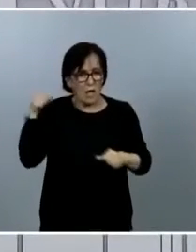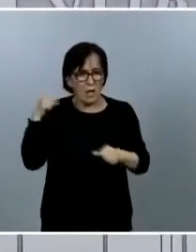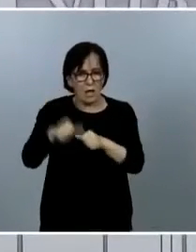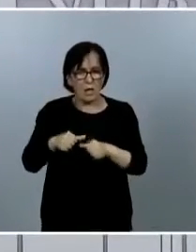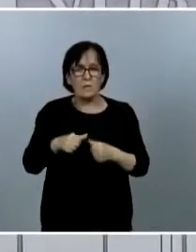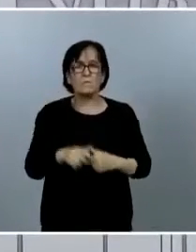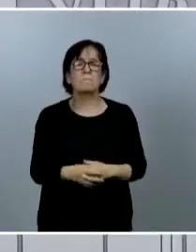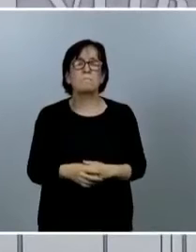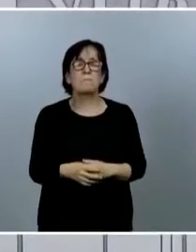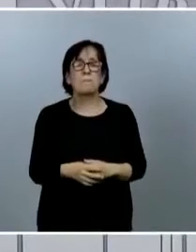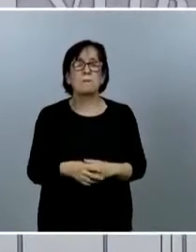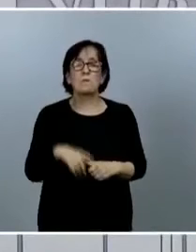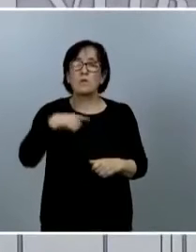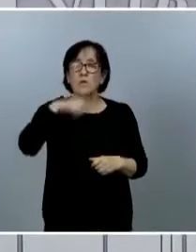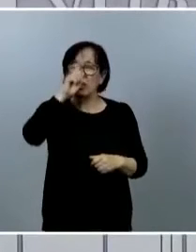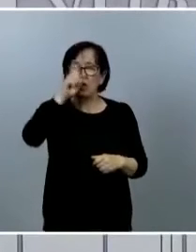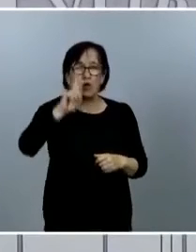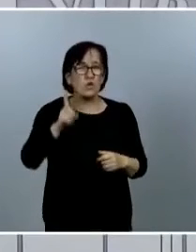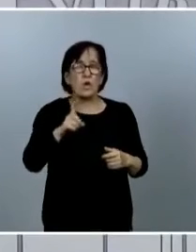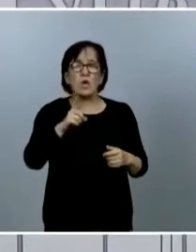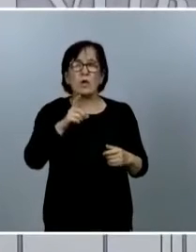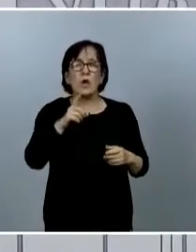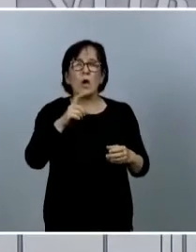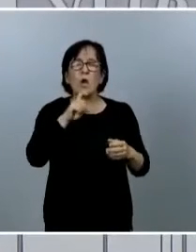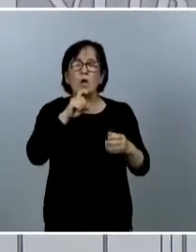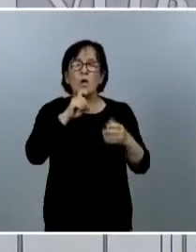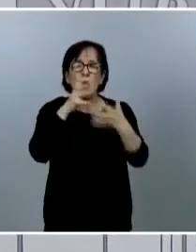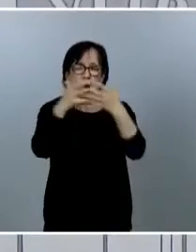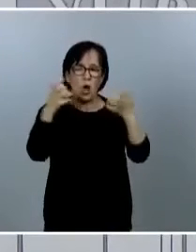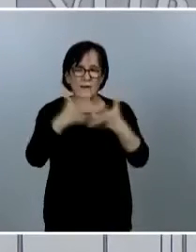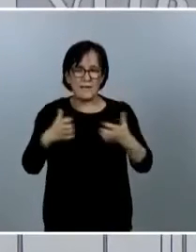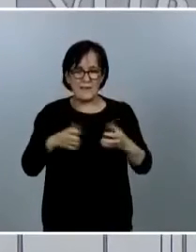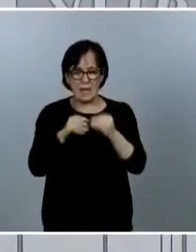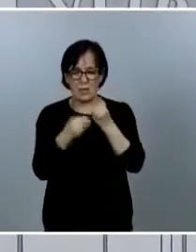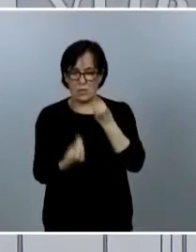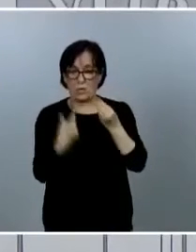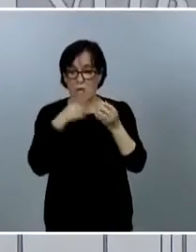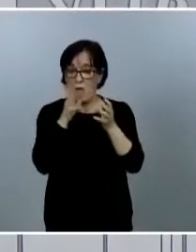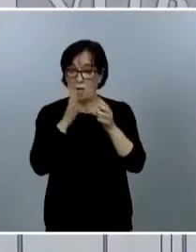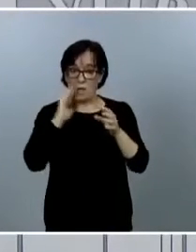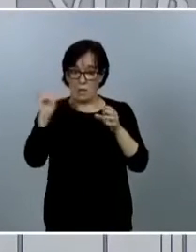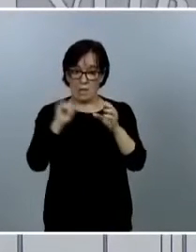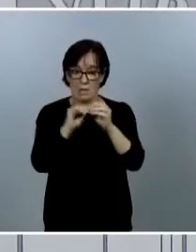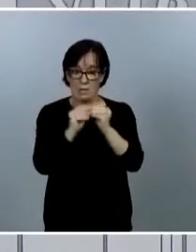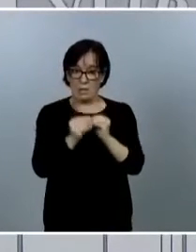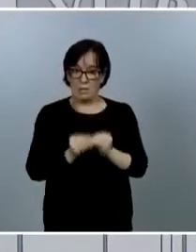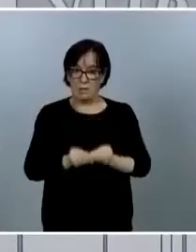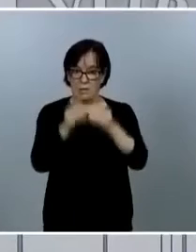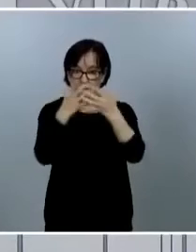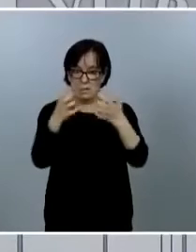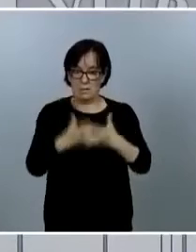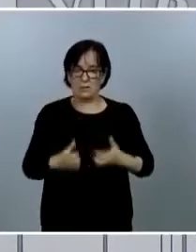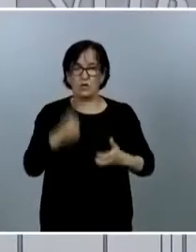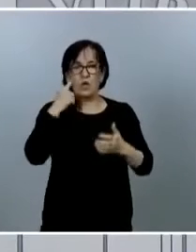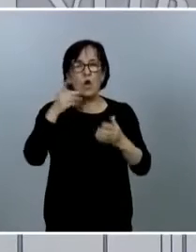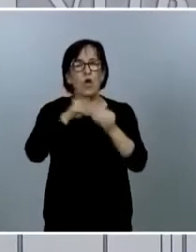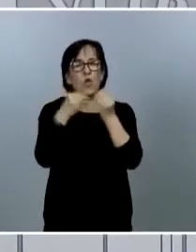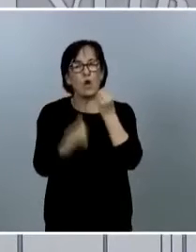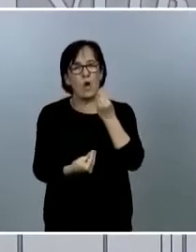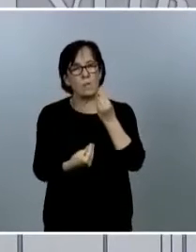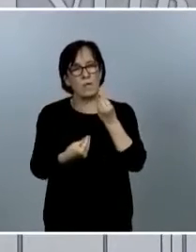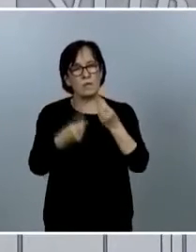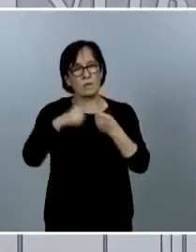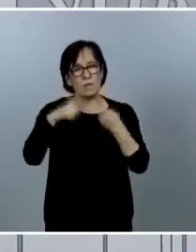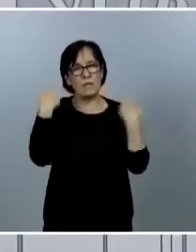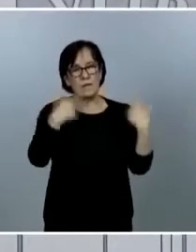no sé exactamente cómo quedará redactado al final el documento se está terminando de perfilar son documentos en los que intervienen muchos departamentos